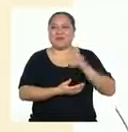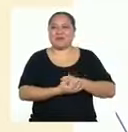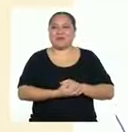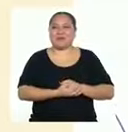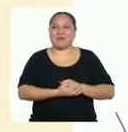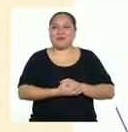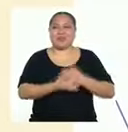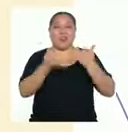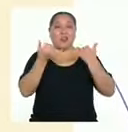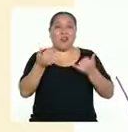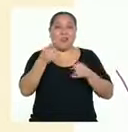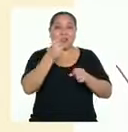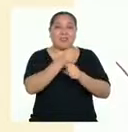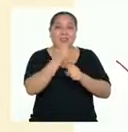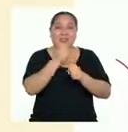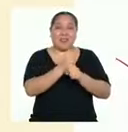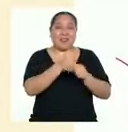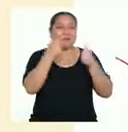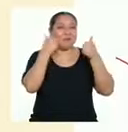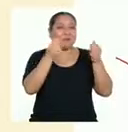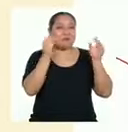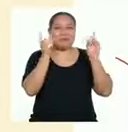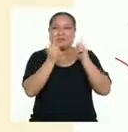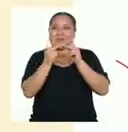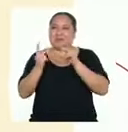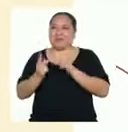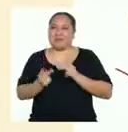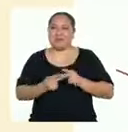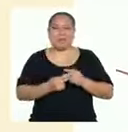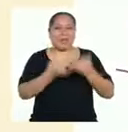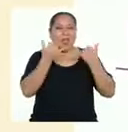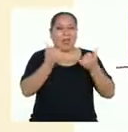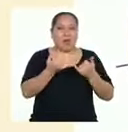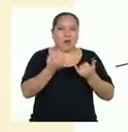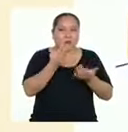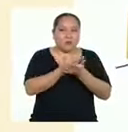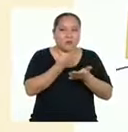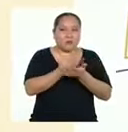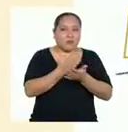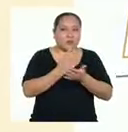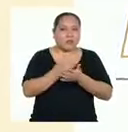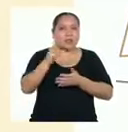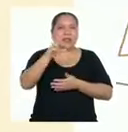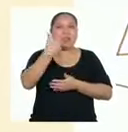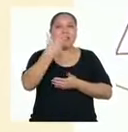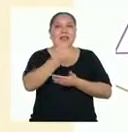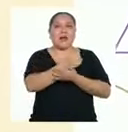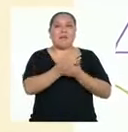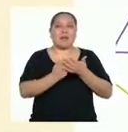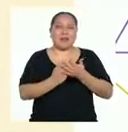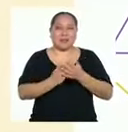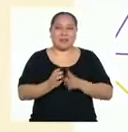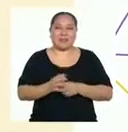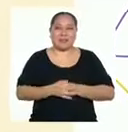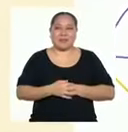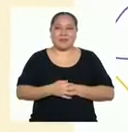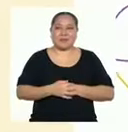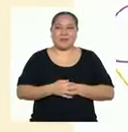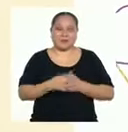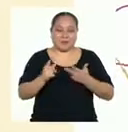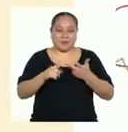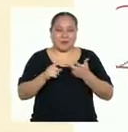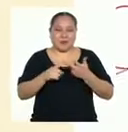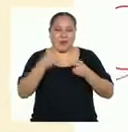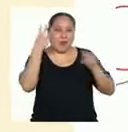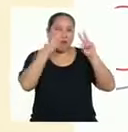Hoy has hecho un trabajo de lujo, Yanira. Ahora con esto podemos evaluar el tercer y último criterio general. Los